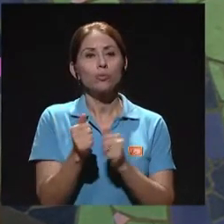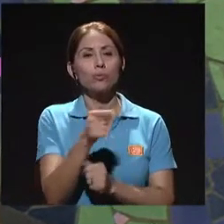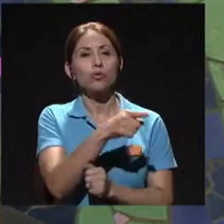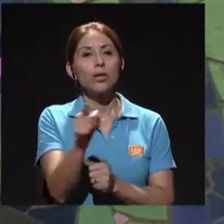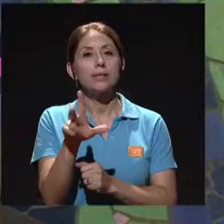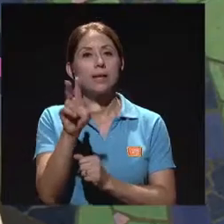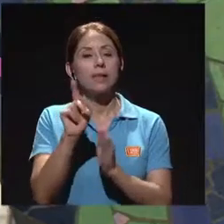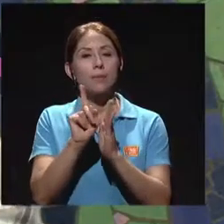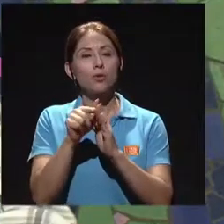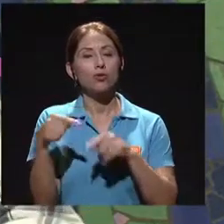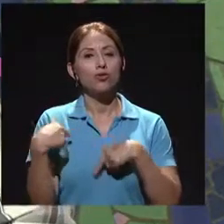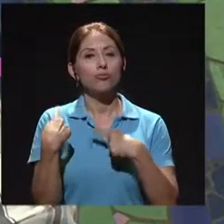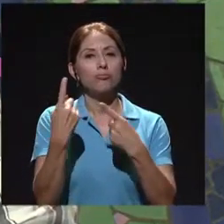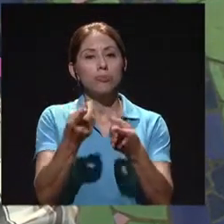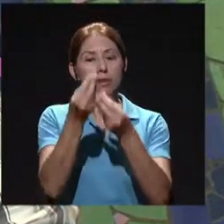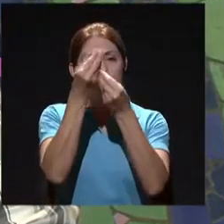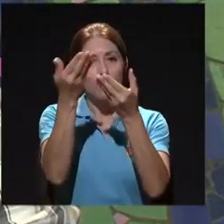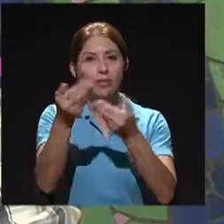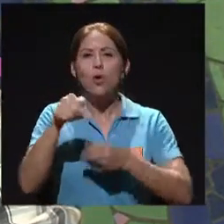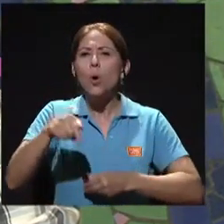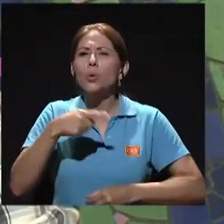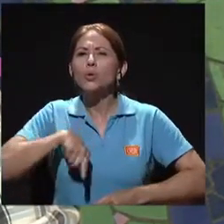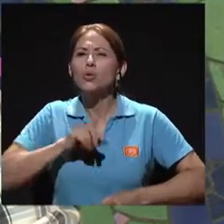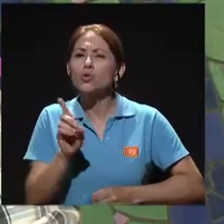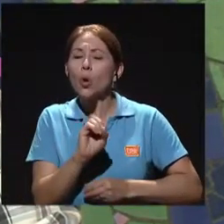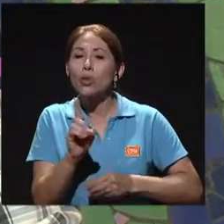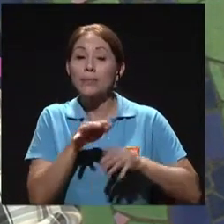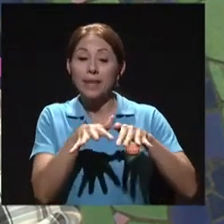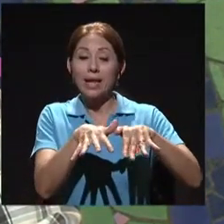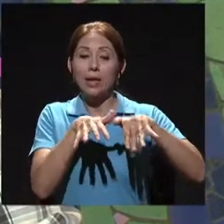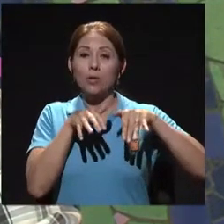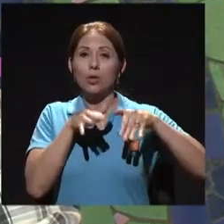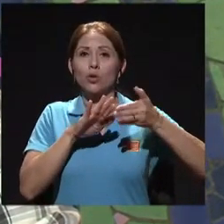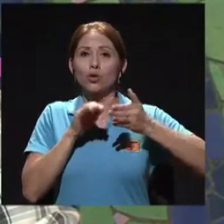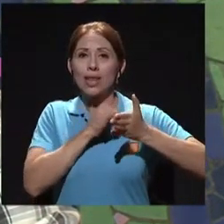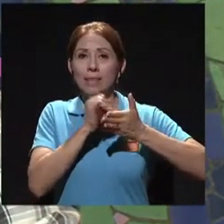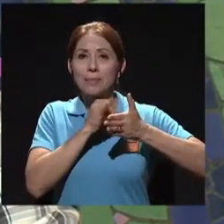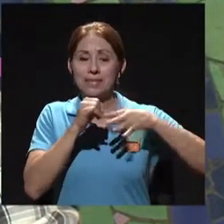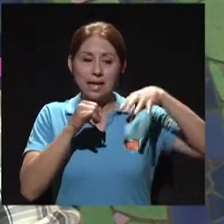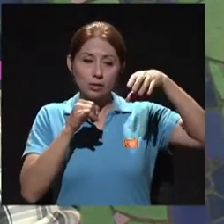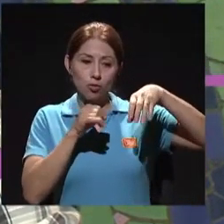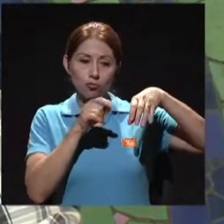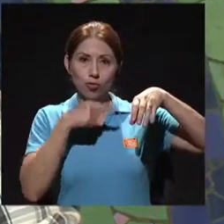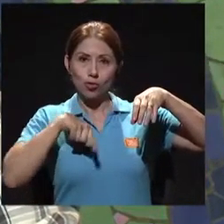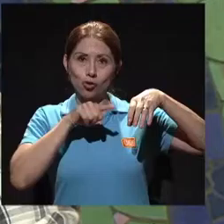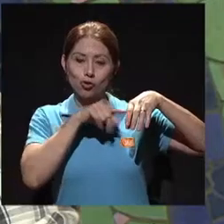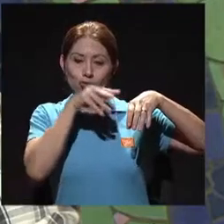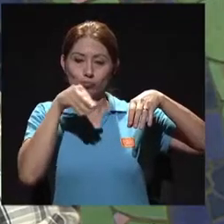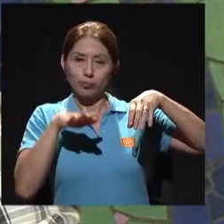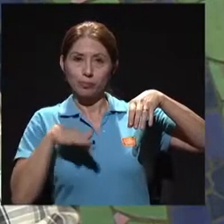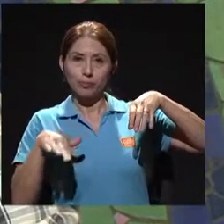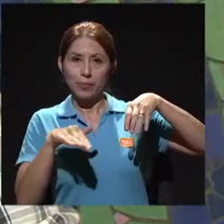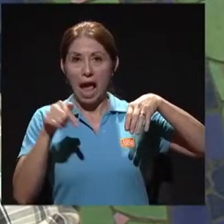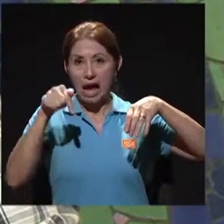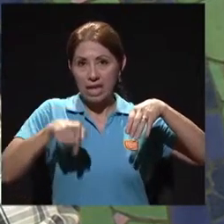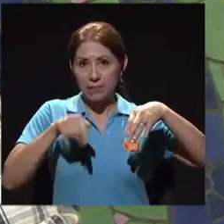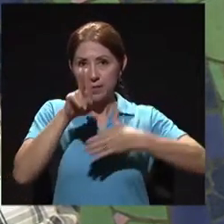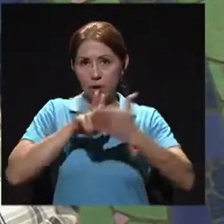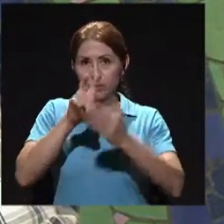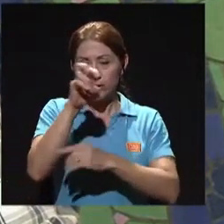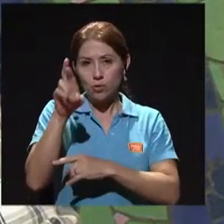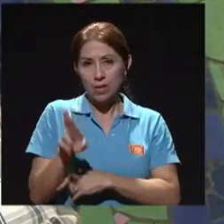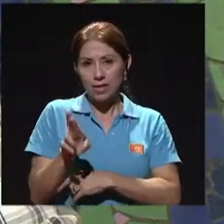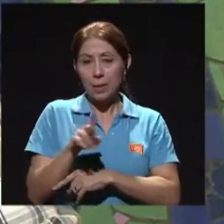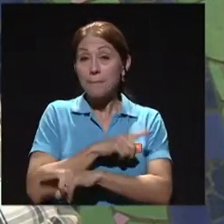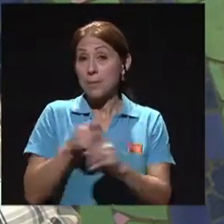de información. Hoy nos ubicamos en las afueras del auditorio de la Ciudad de la Investigación, aquí en la Universidad de Costa Rica. Pero antes